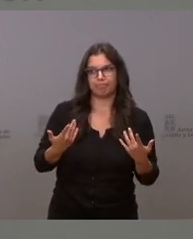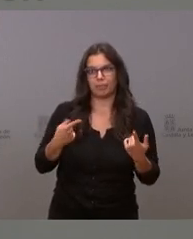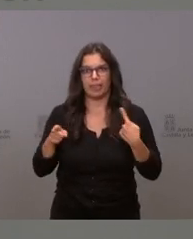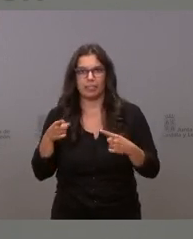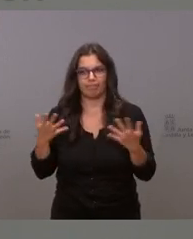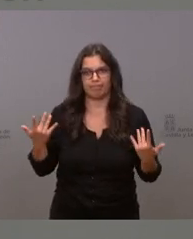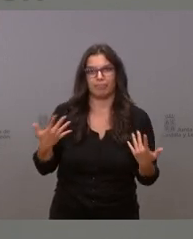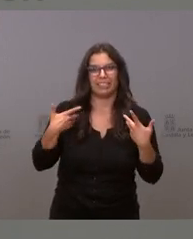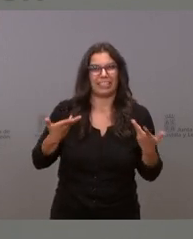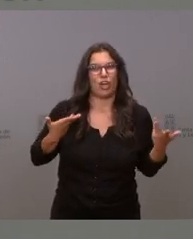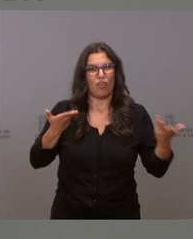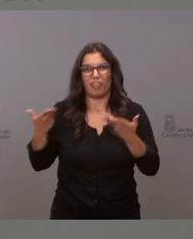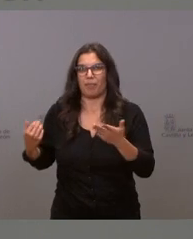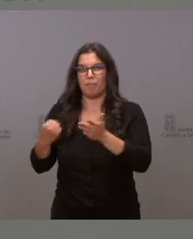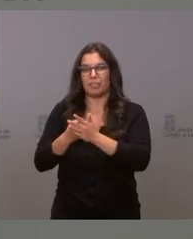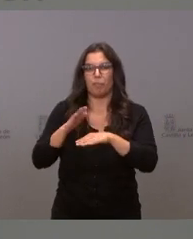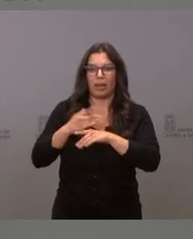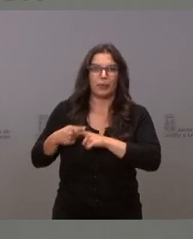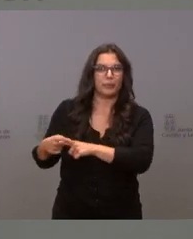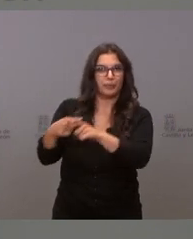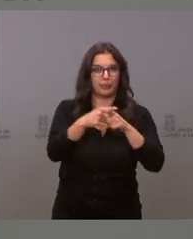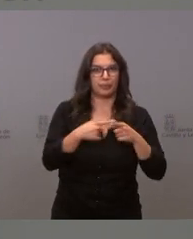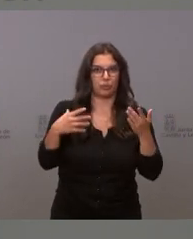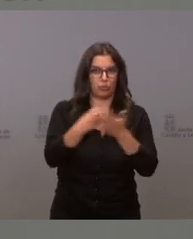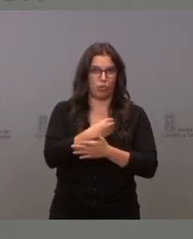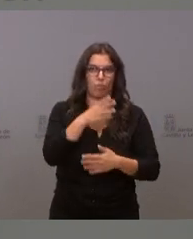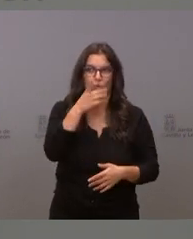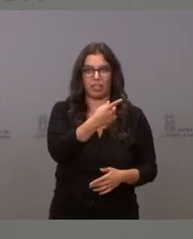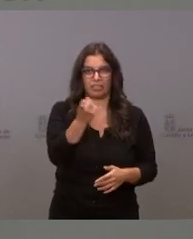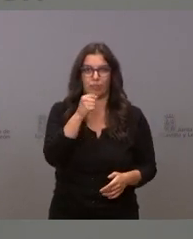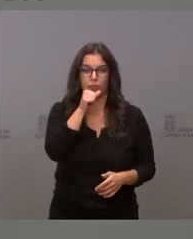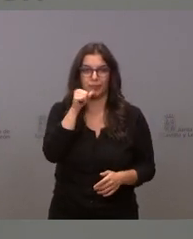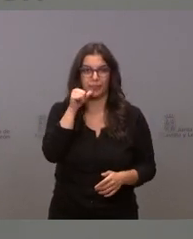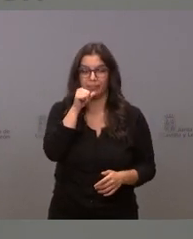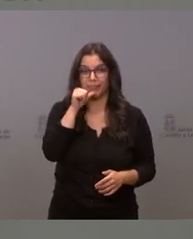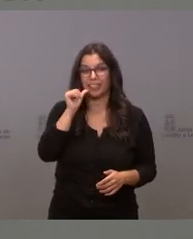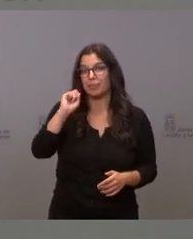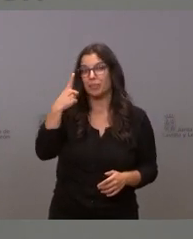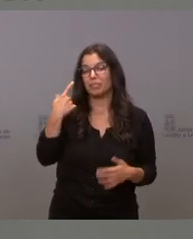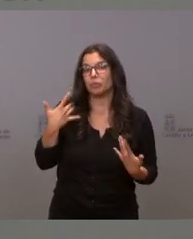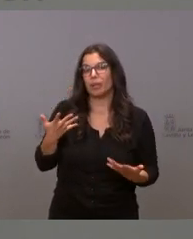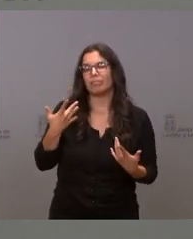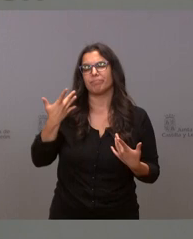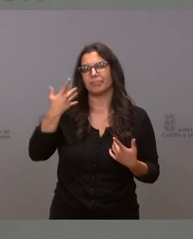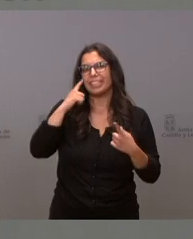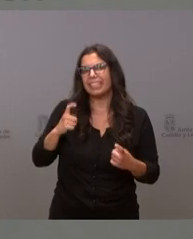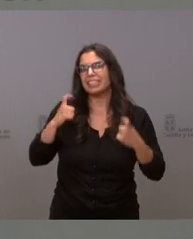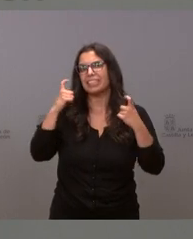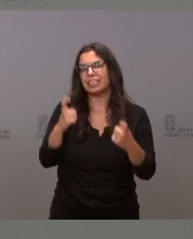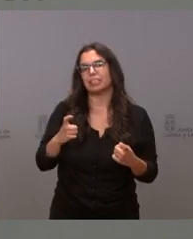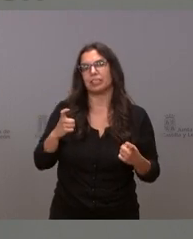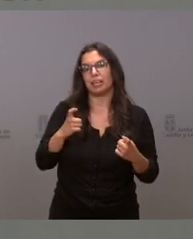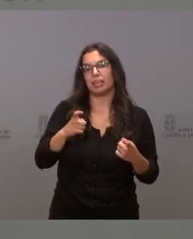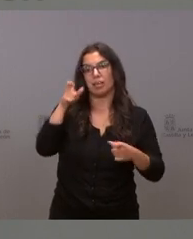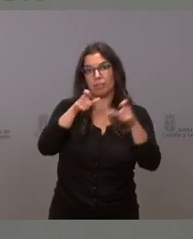medios para que a todos nos lleguen las vacunas que necesitamos y sobre todo hay que intentar transmitir a la